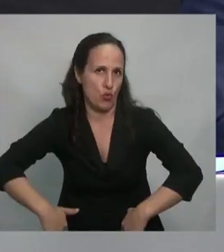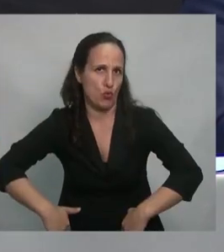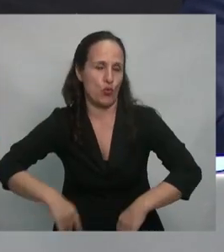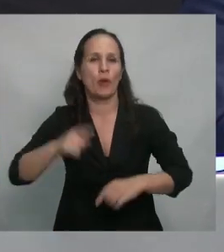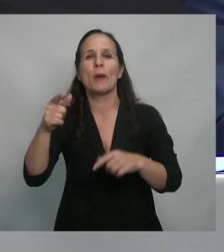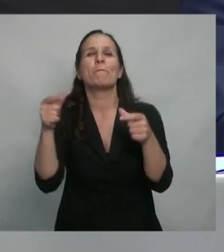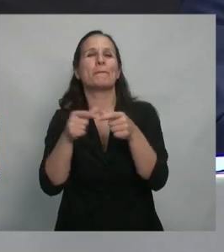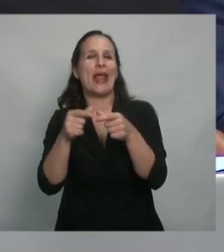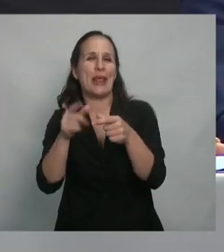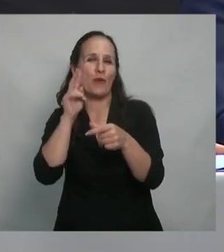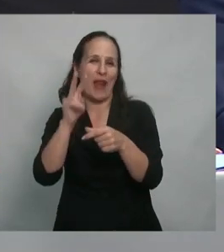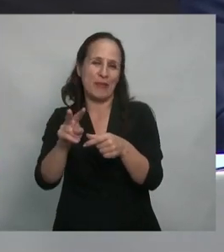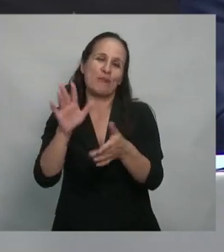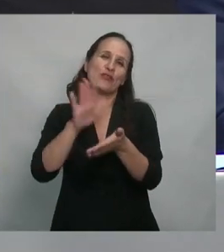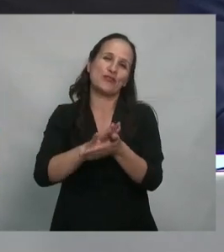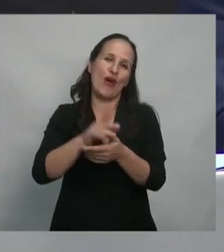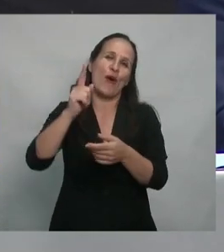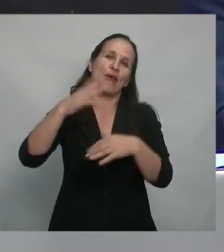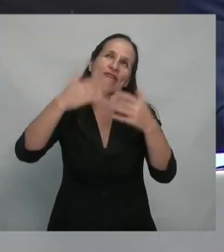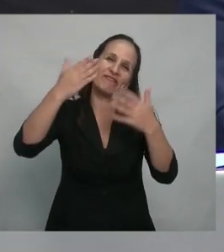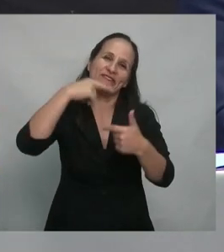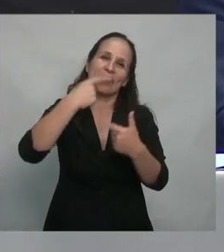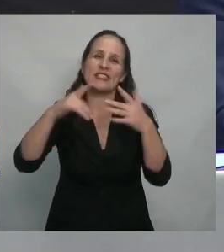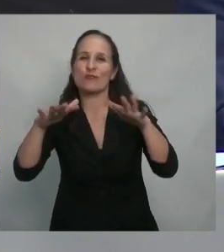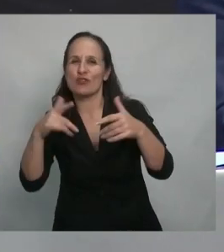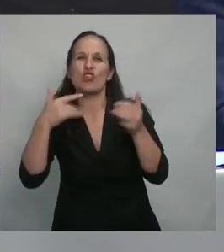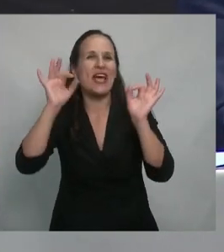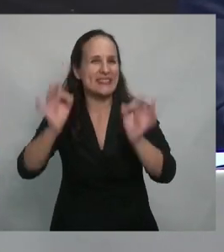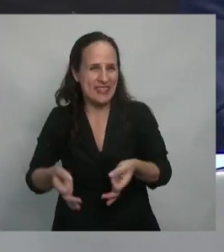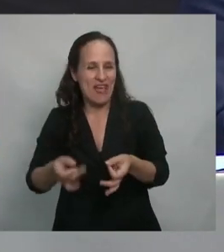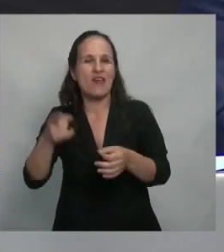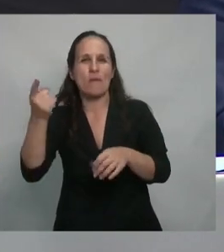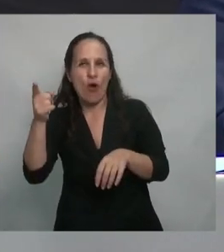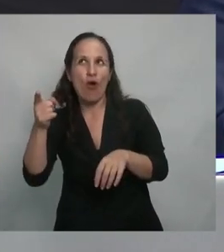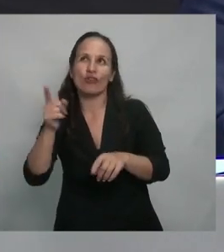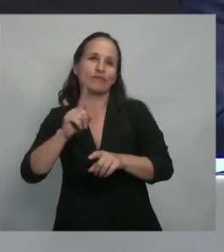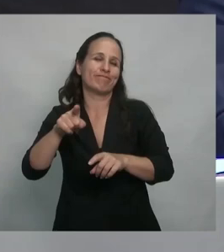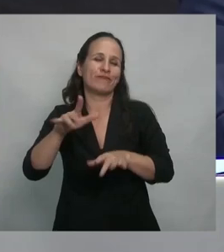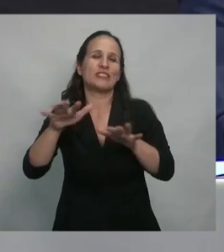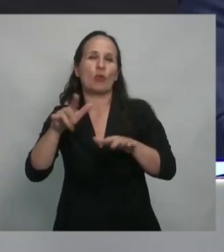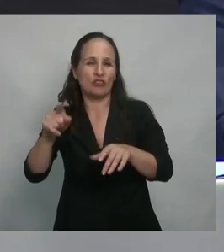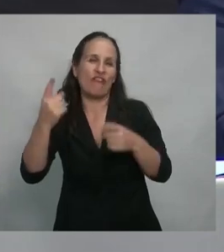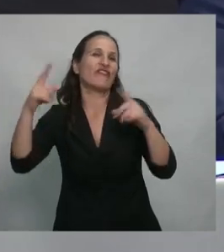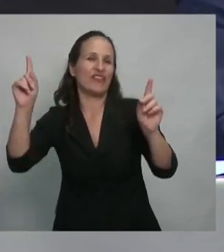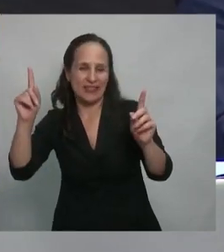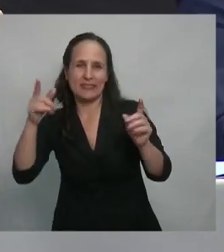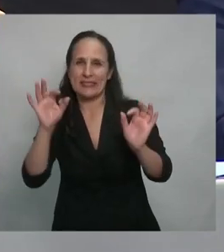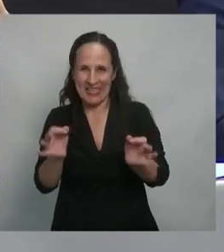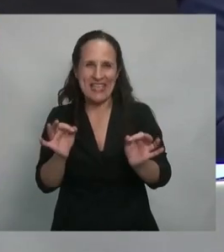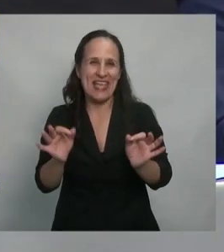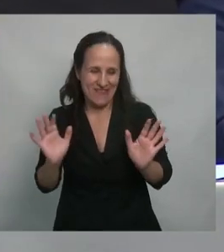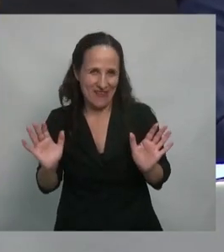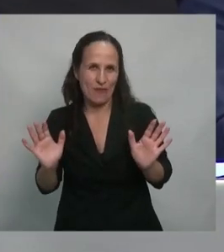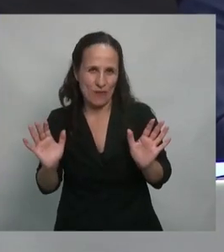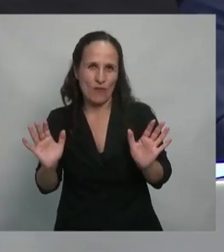Lenin y la vida de los otros y advertimos que eso tampoco era así, y cuando decimos ahora,